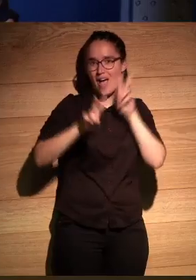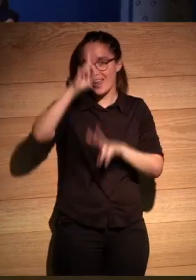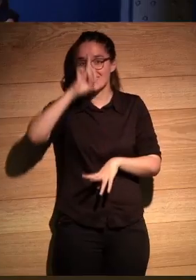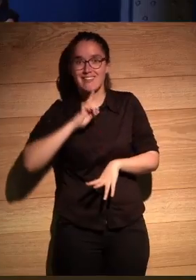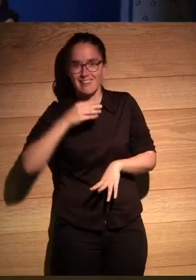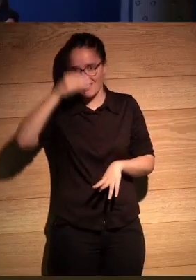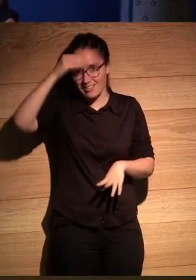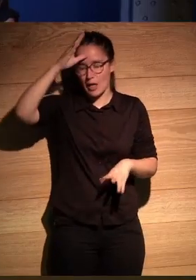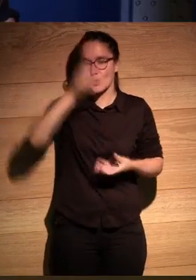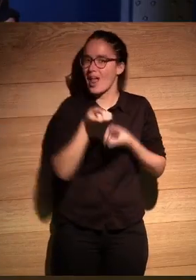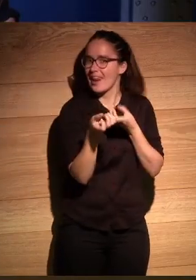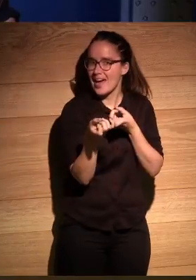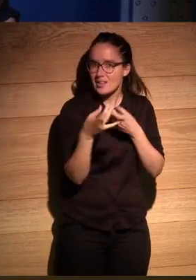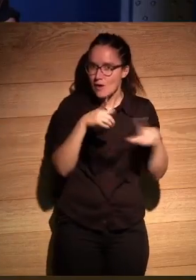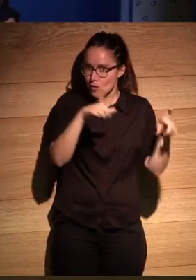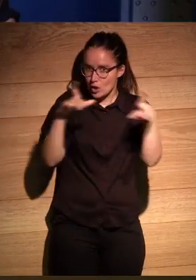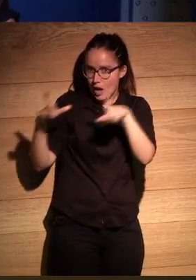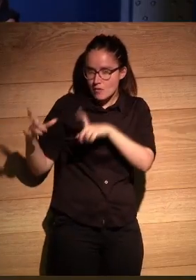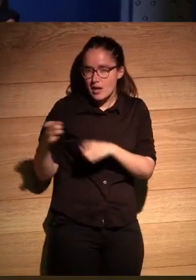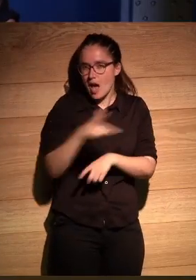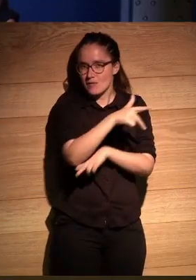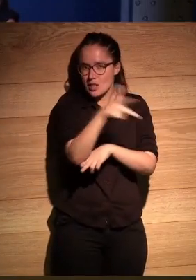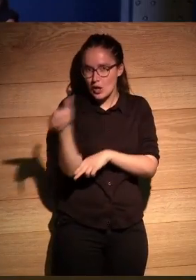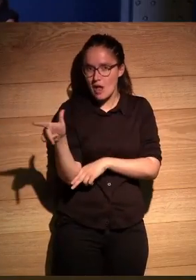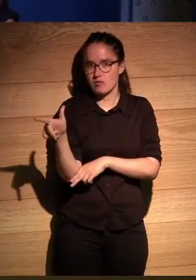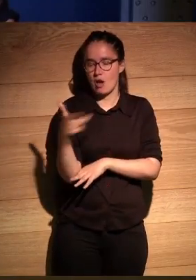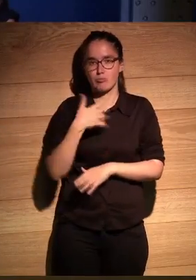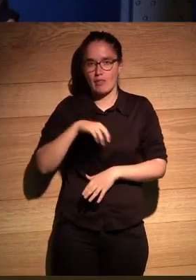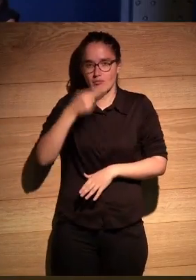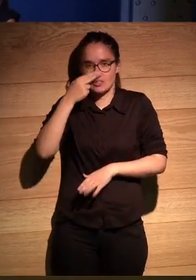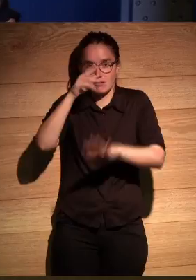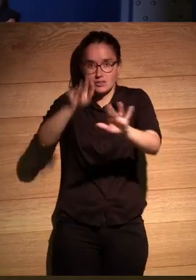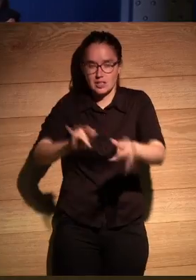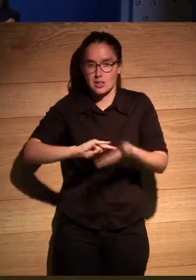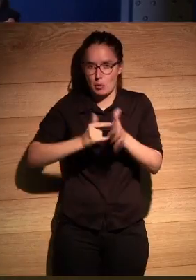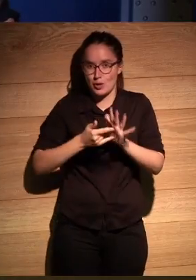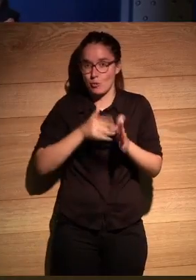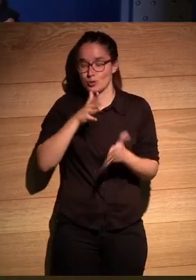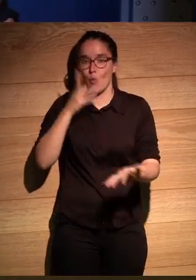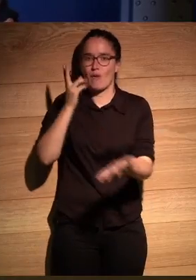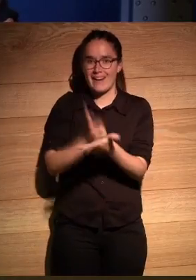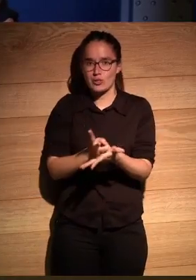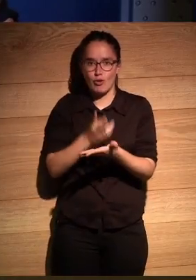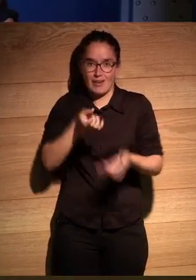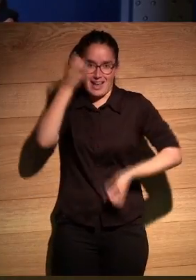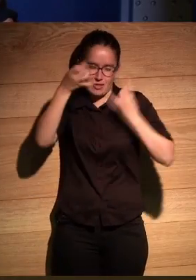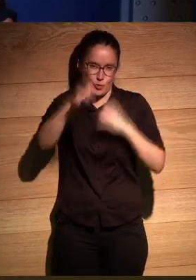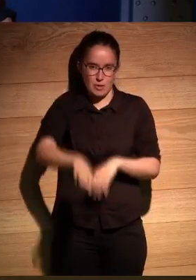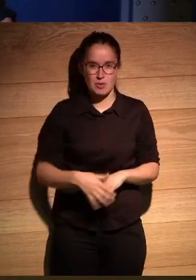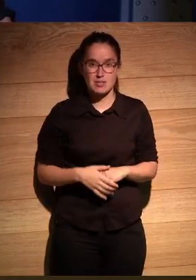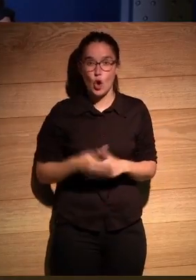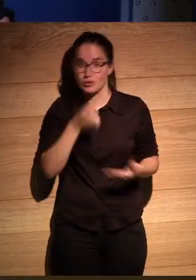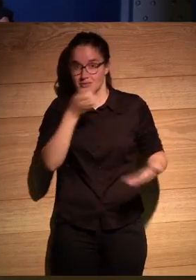intelectual narrativa fotográfica videográfica puede interesarte de este proyecto y era como un reto creativo también